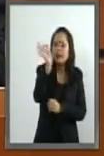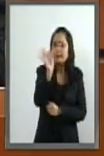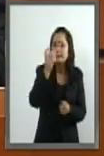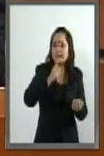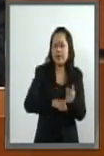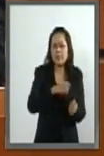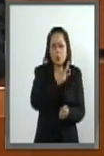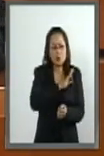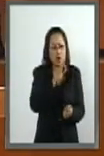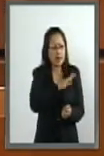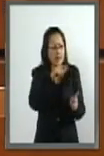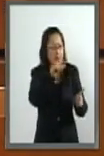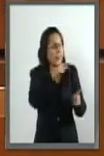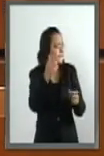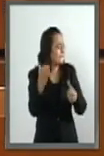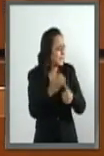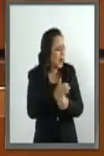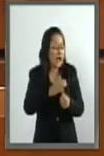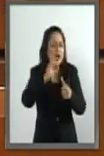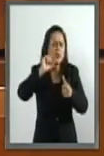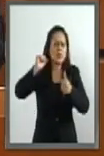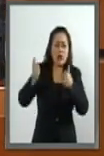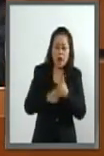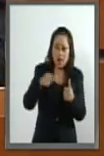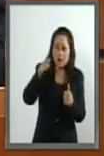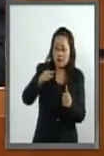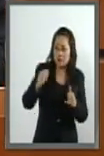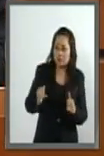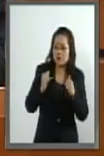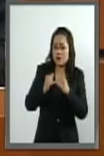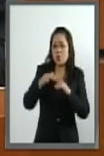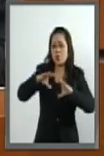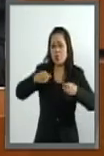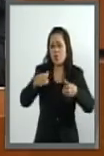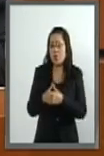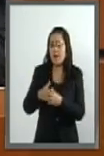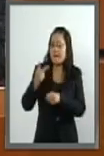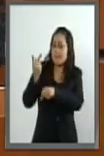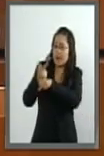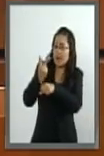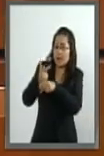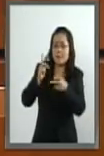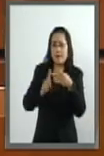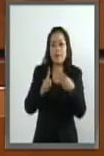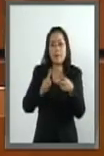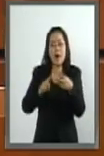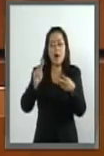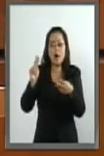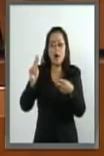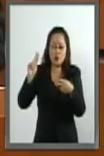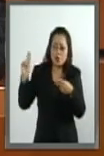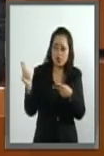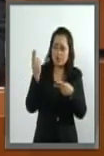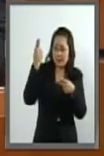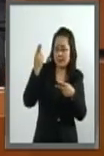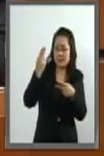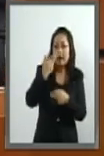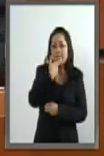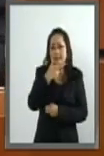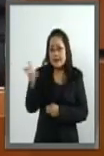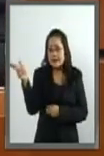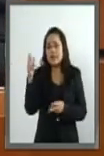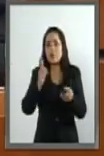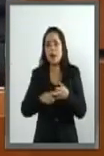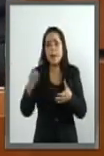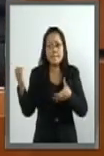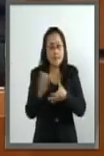ingerir bebidas alcohólicas, instituciones de educación media superior y superior, restaurantes,